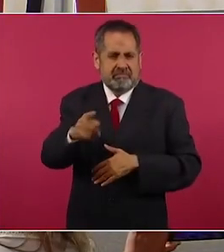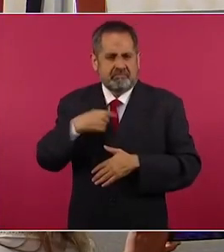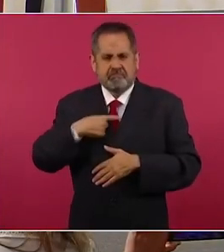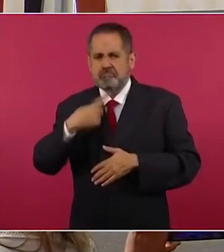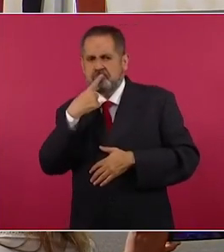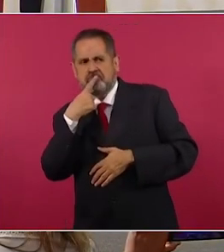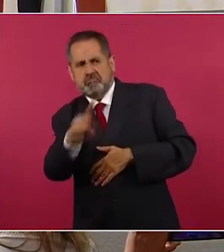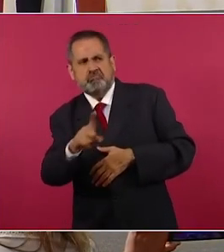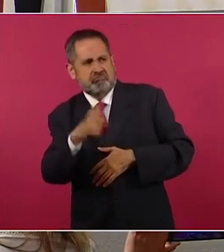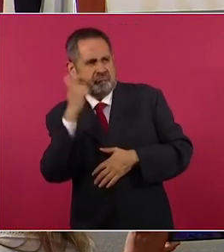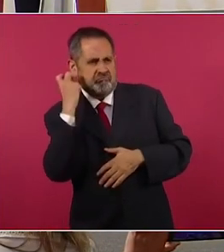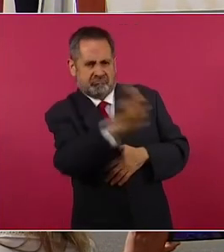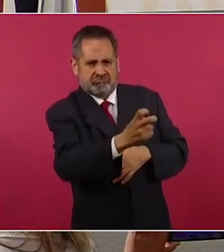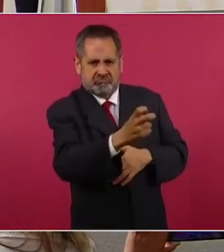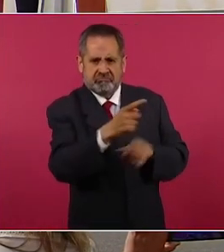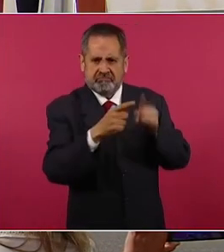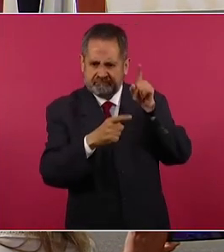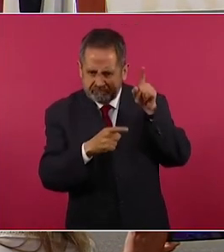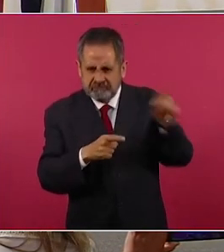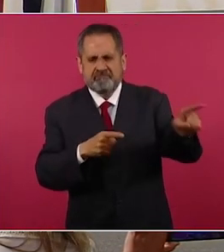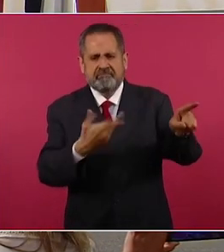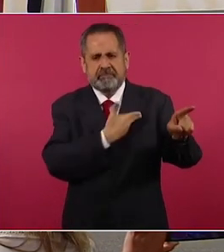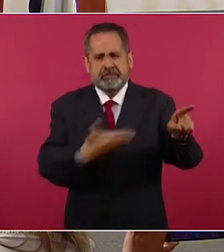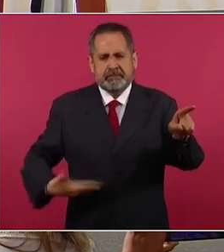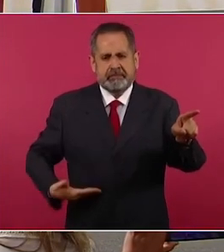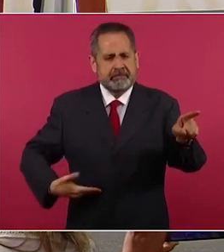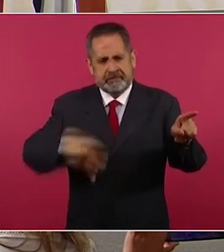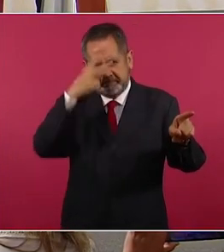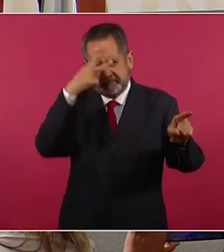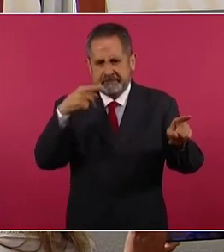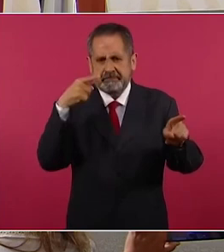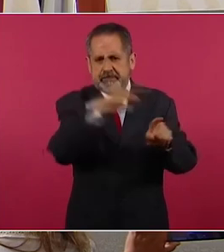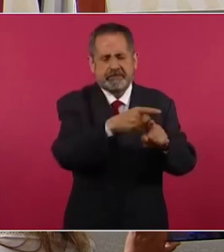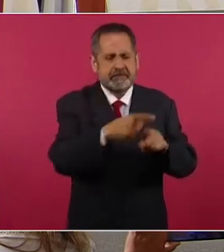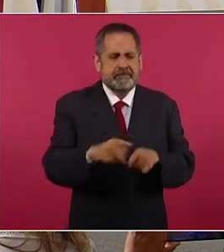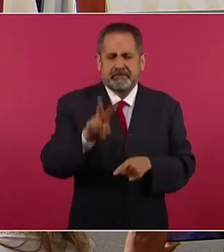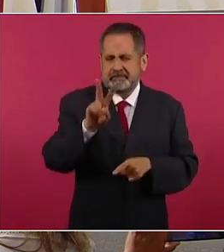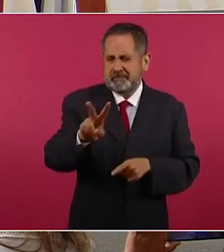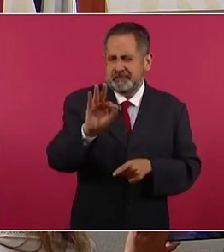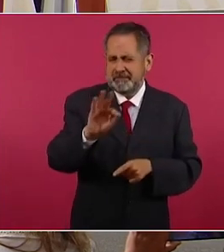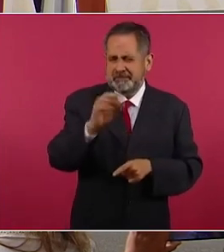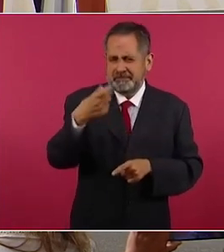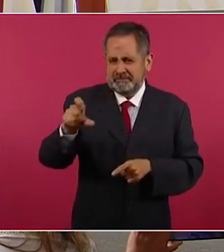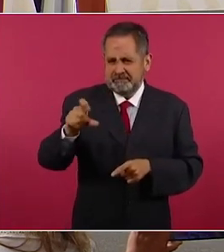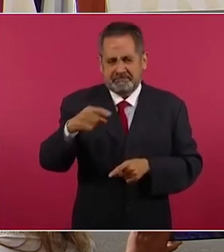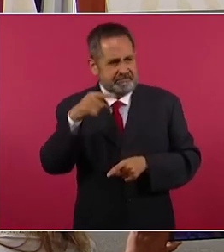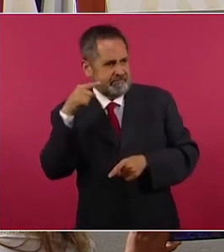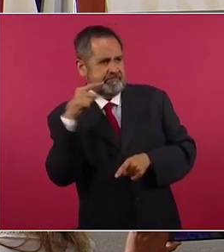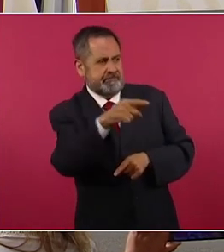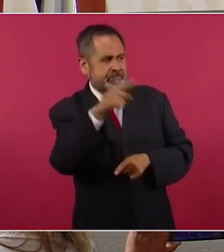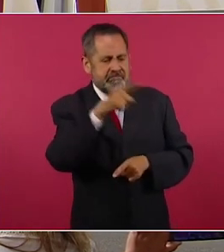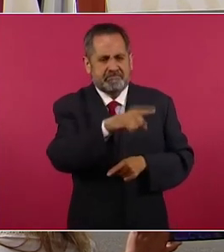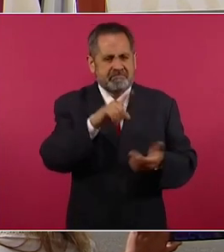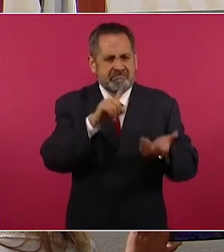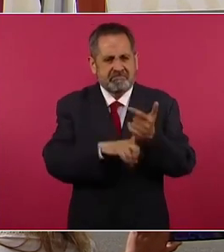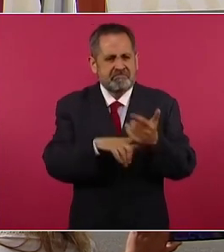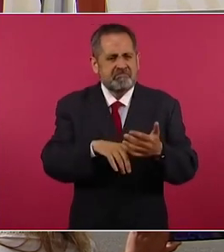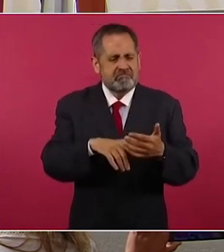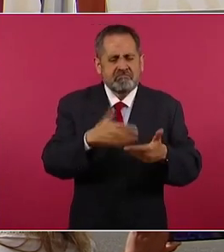acuso al ciudadano presidente de la República, Vicente Fox Quesada, de estos